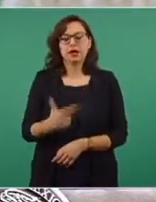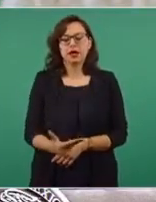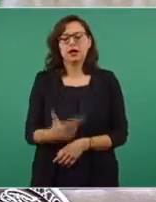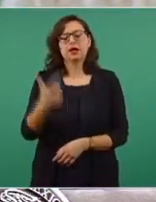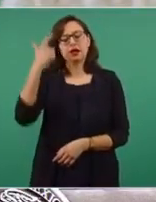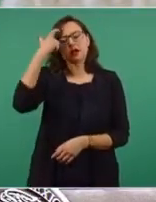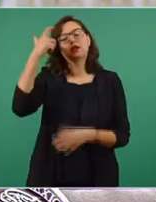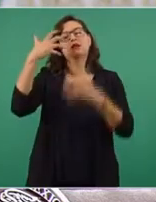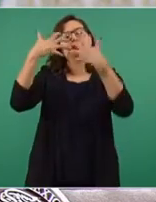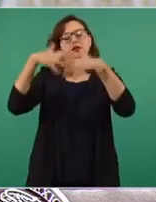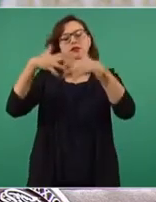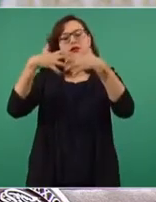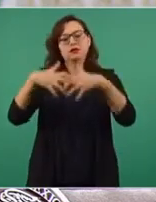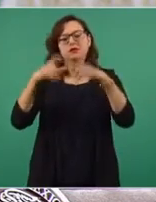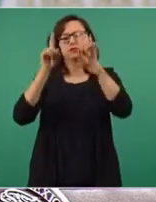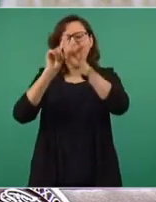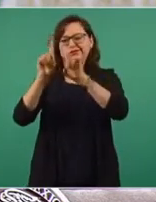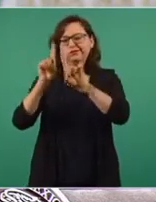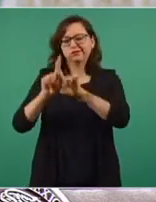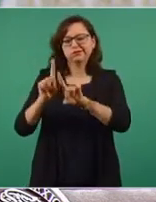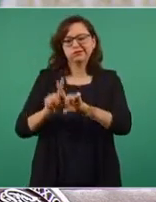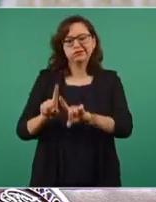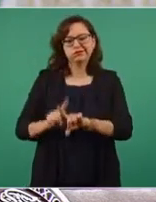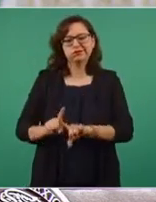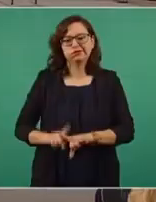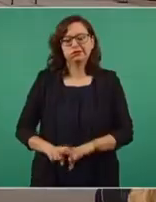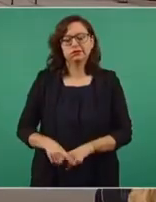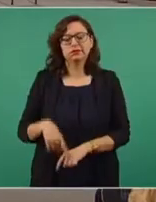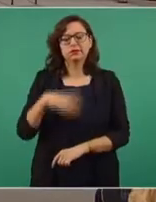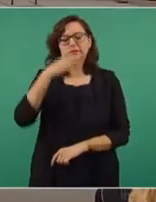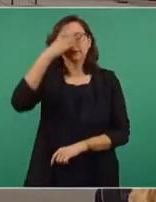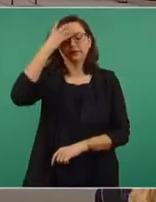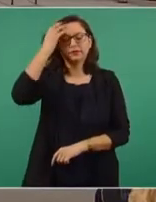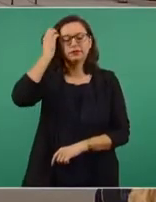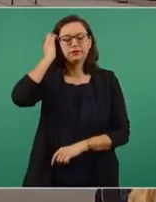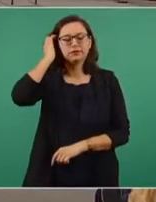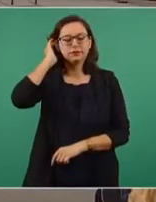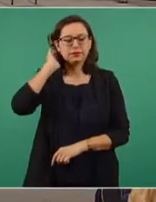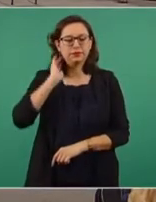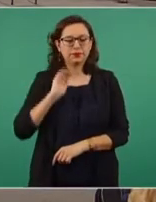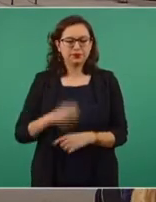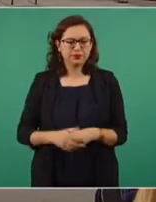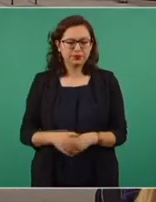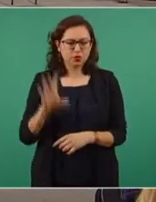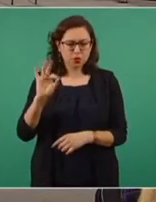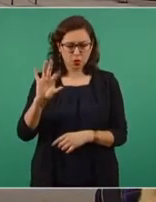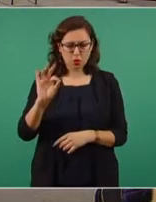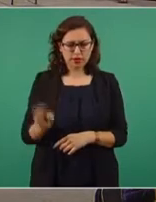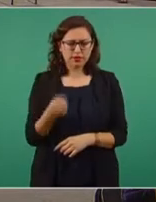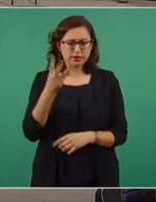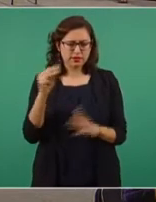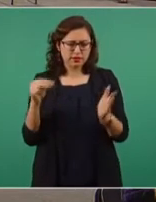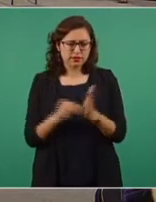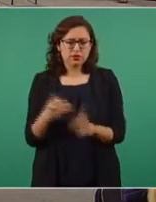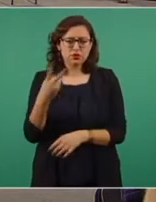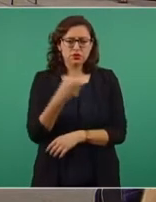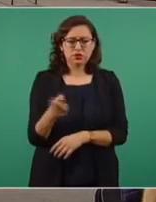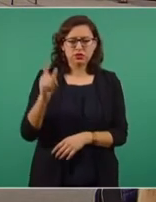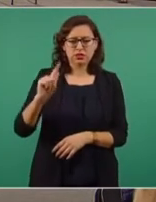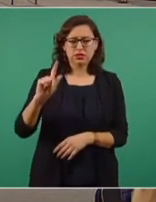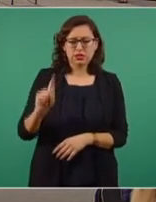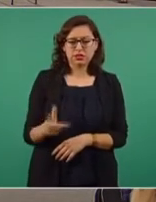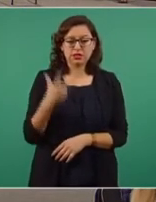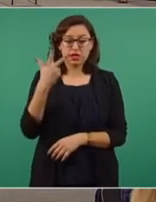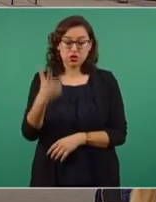neurología, hematología, endocrinología, etcétera. Un monto de 43 mil 278